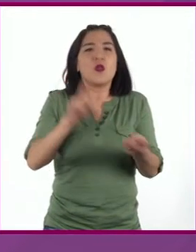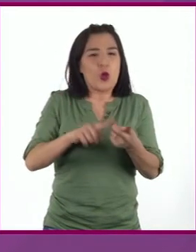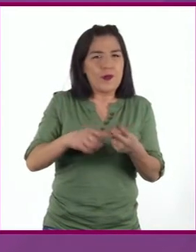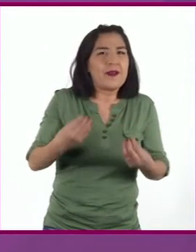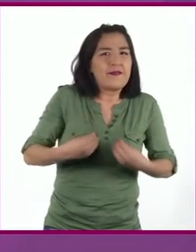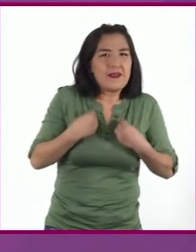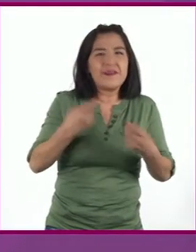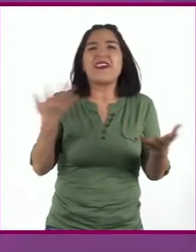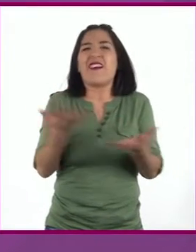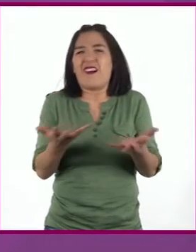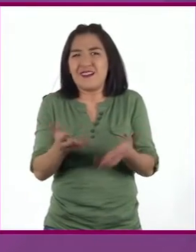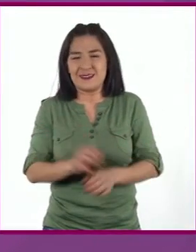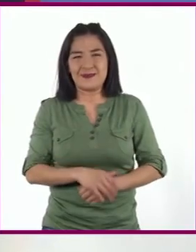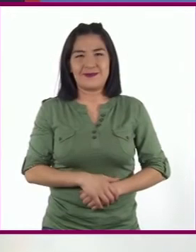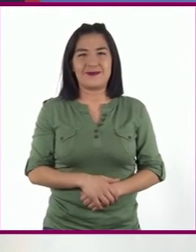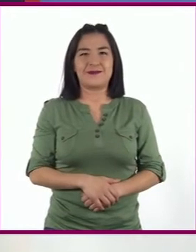vive